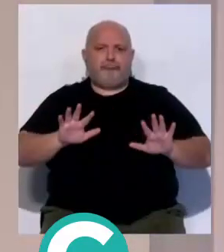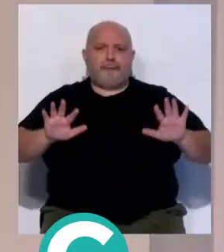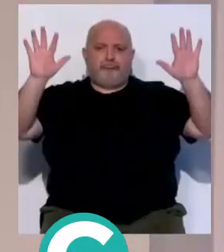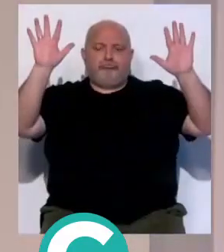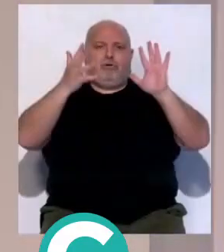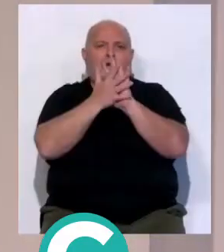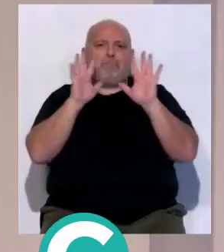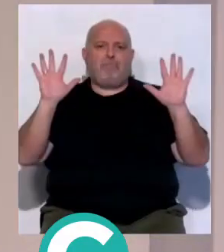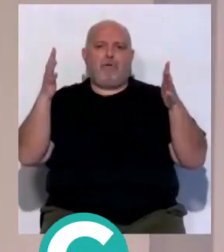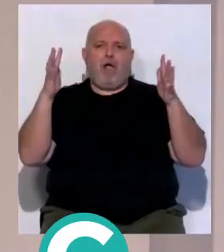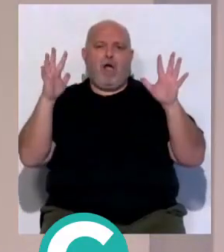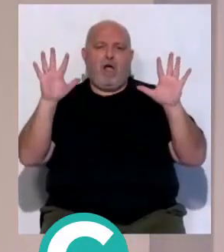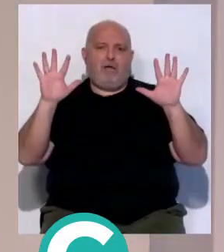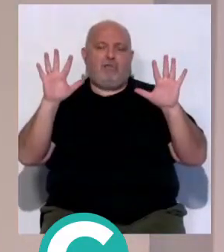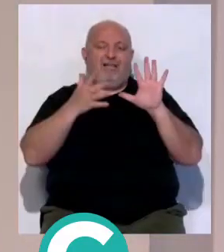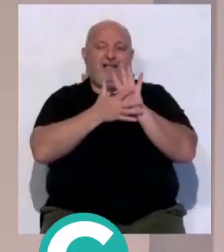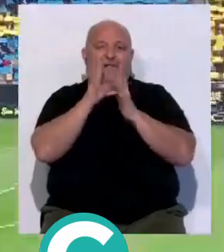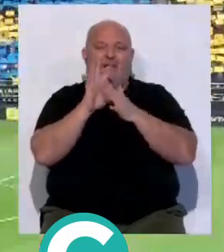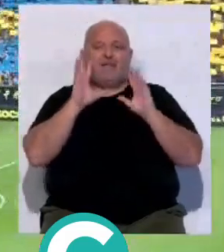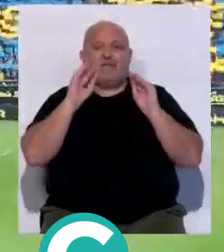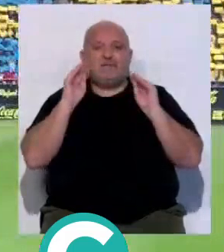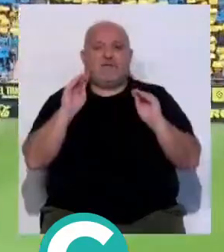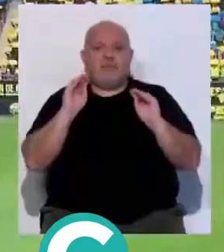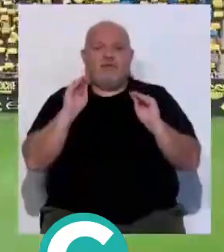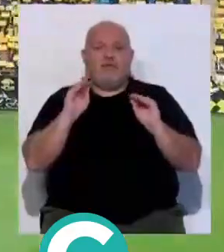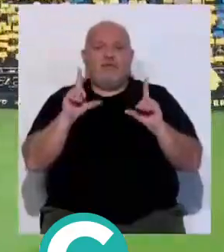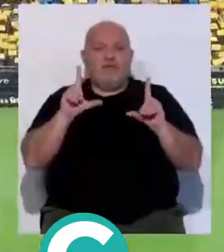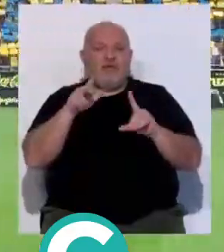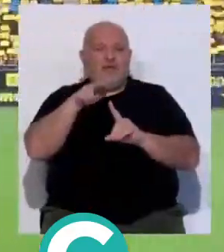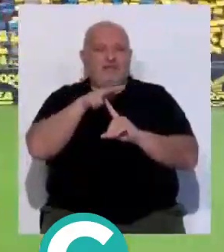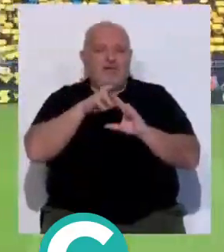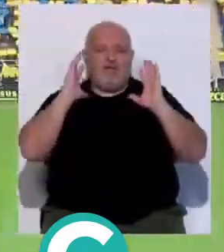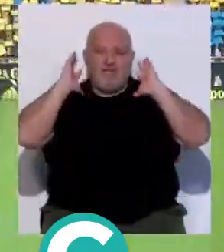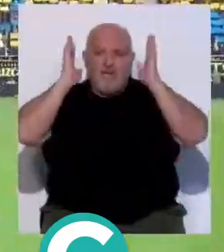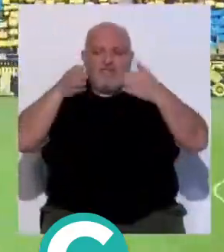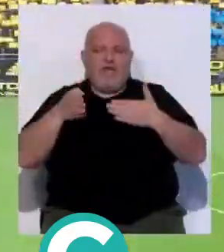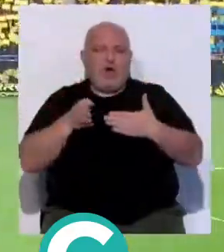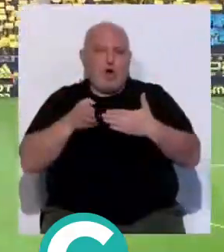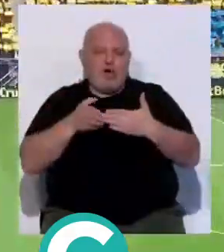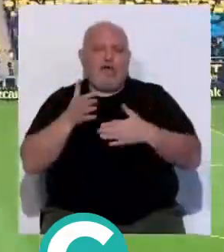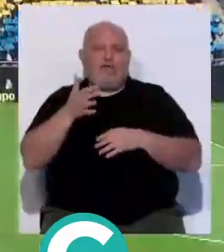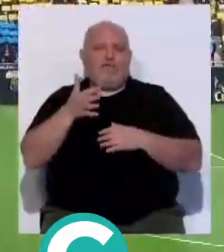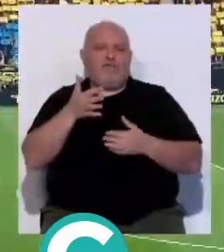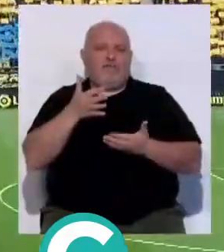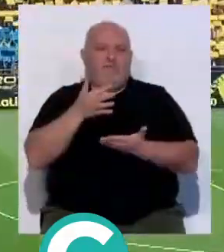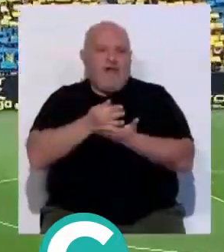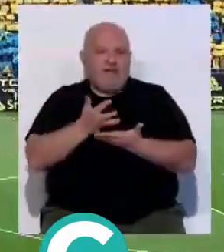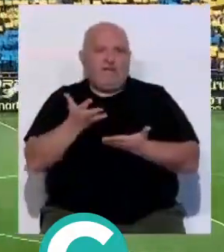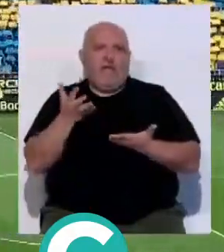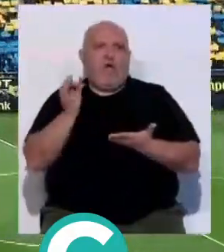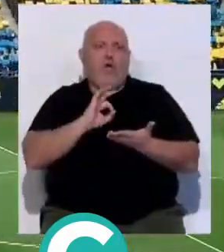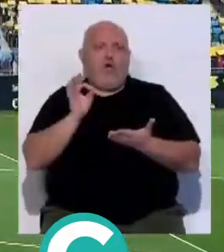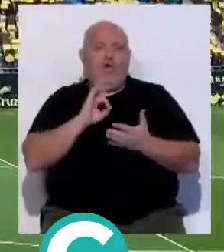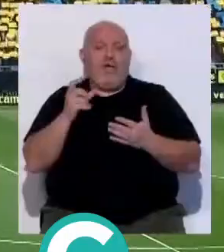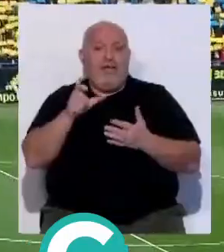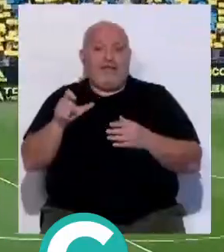aire, con las manos abiertas. Asimismo, durante el partido, cualquier plano de saque de banda o córner, falta situada cerca del lateral,